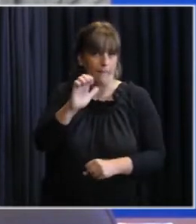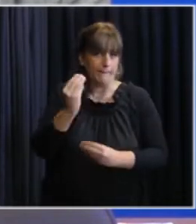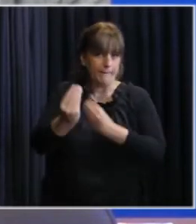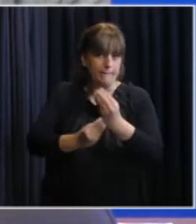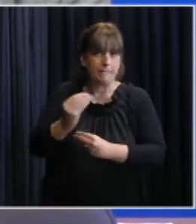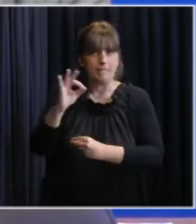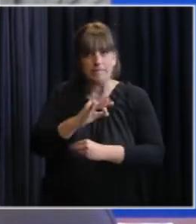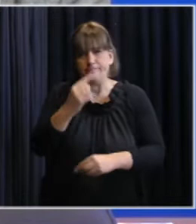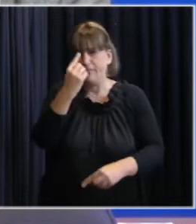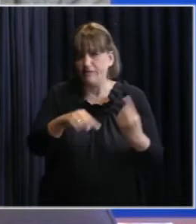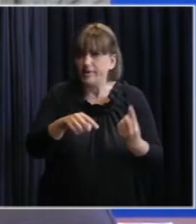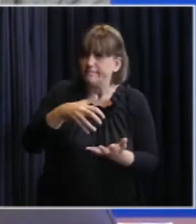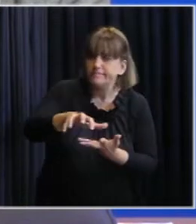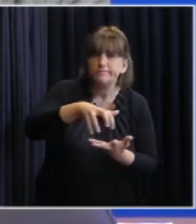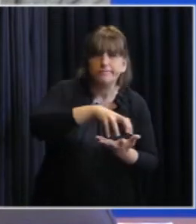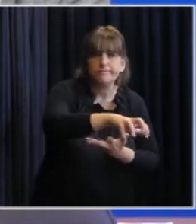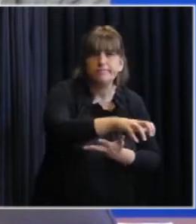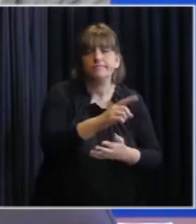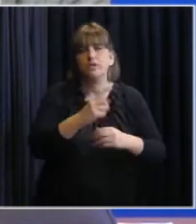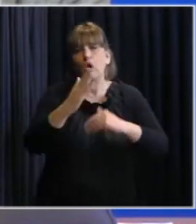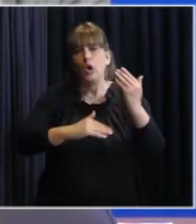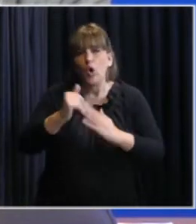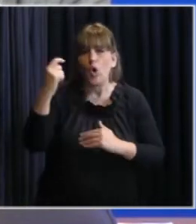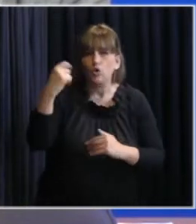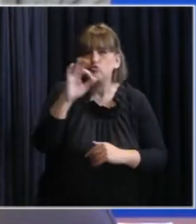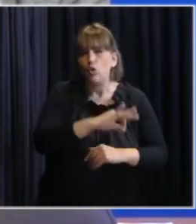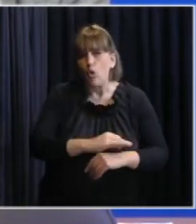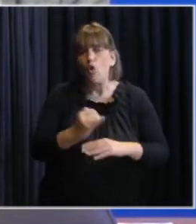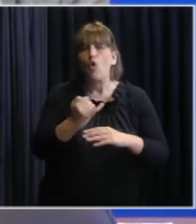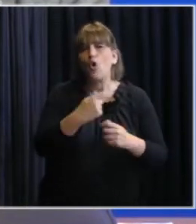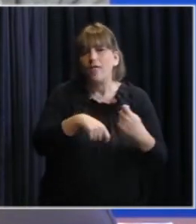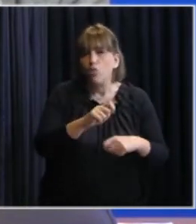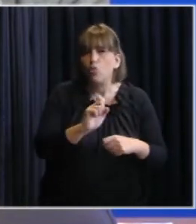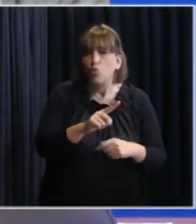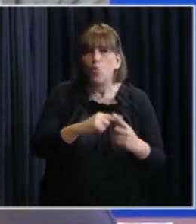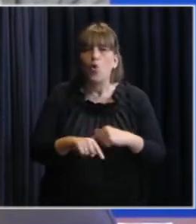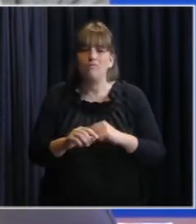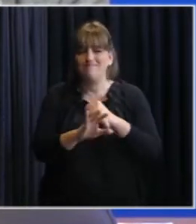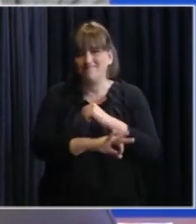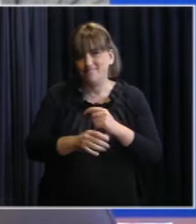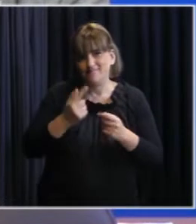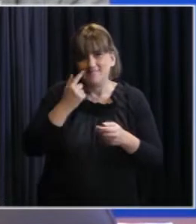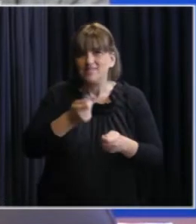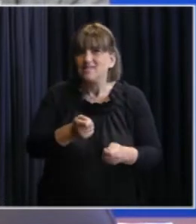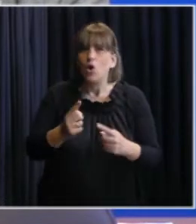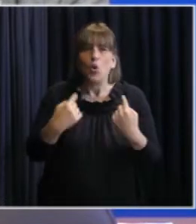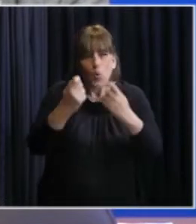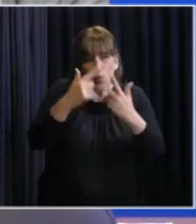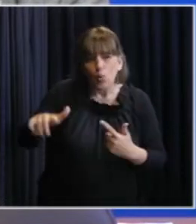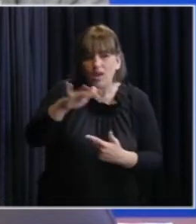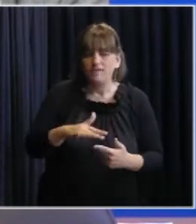sea en industria de comercio o en la construcción o en el servicio doméstico o en rural